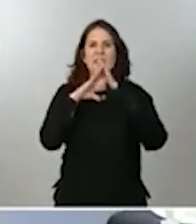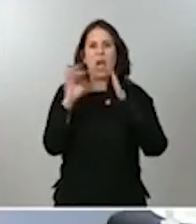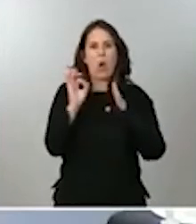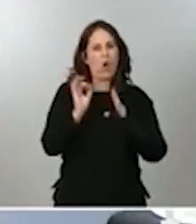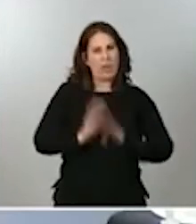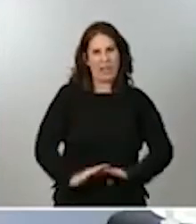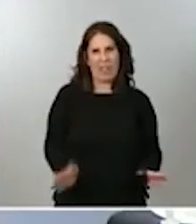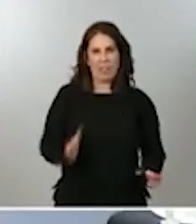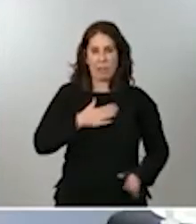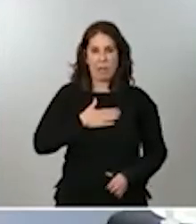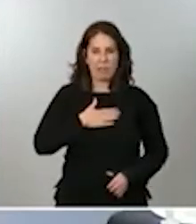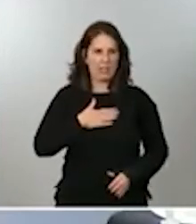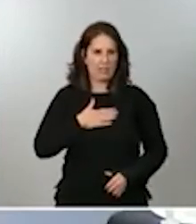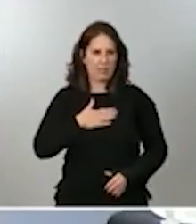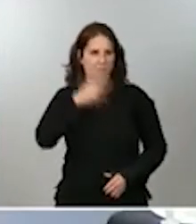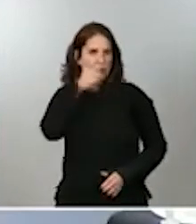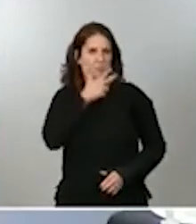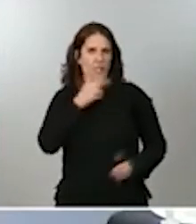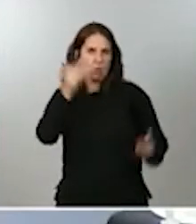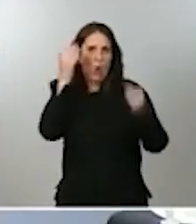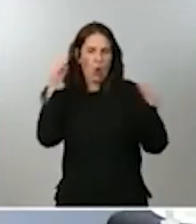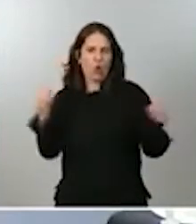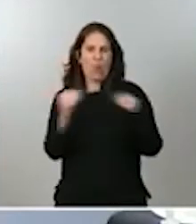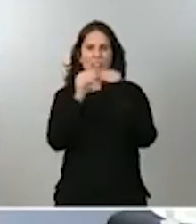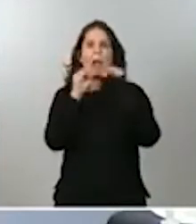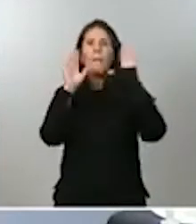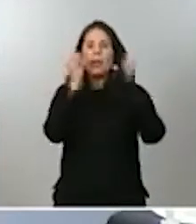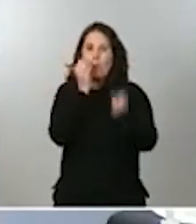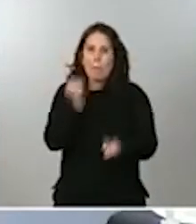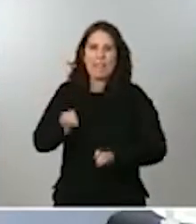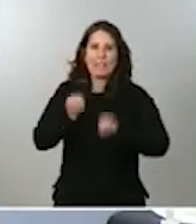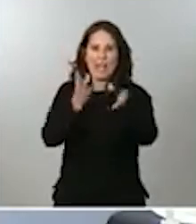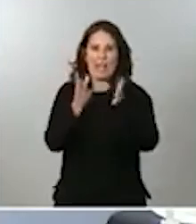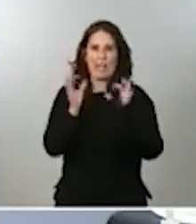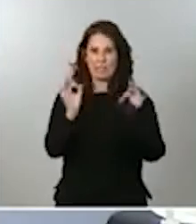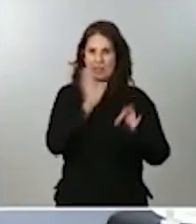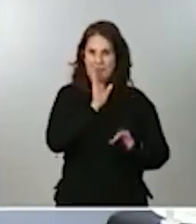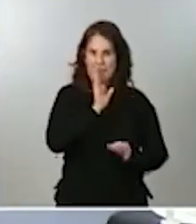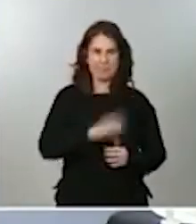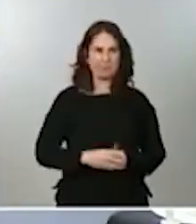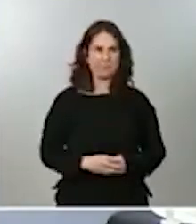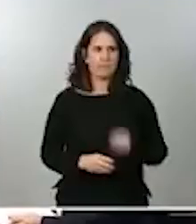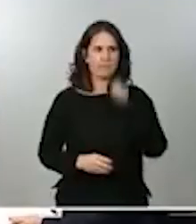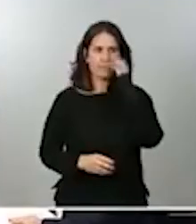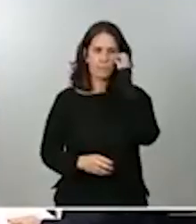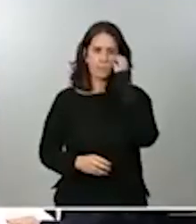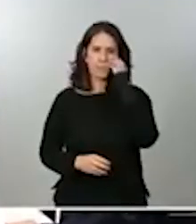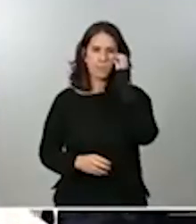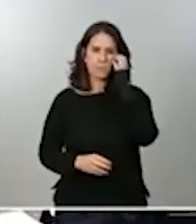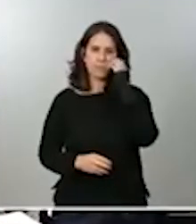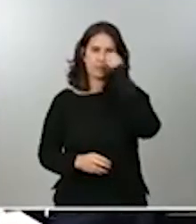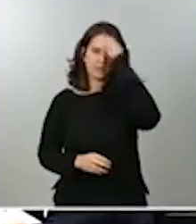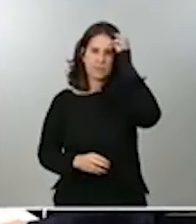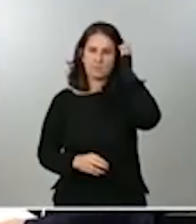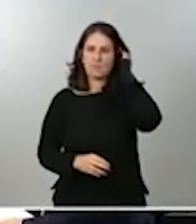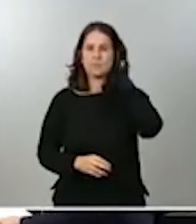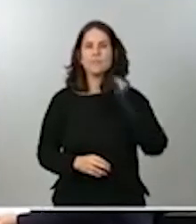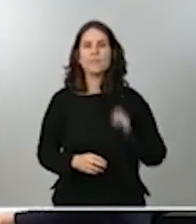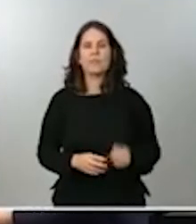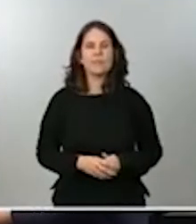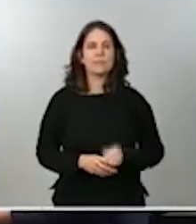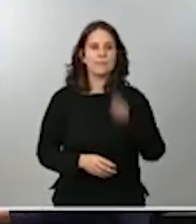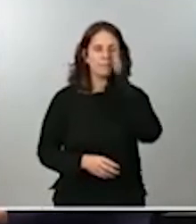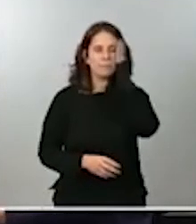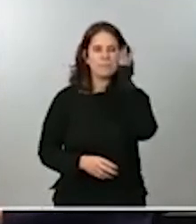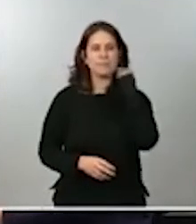que ese color coincida. Pero el mensaje a transmitir es el que le decía. Seguimos adelante con las preguntas. Nos pide ahí la palabra Fernando.